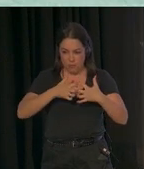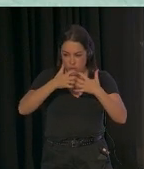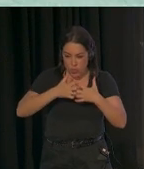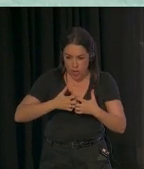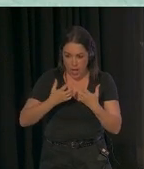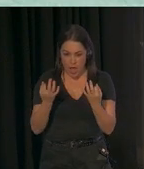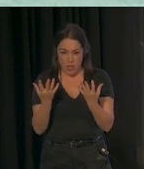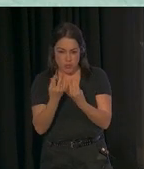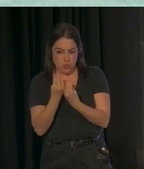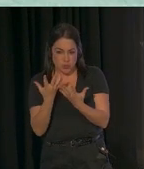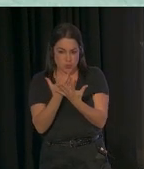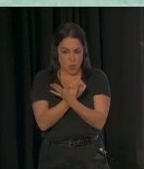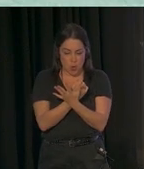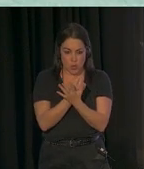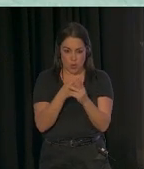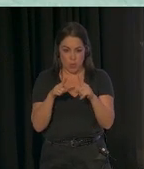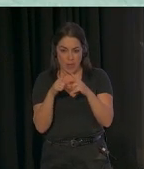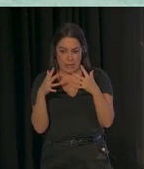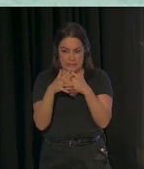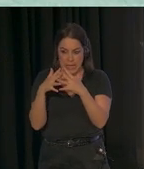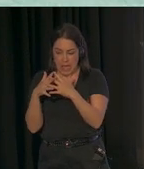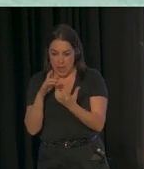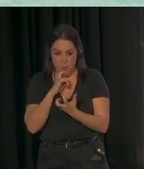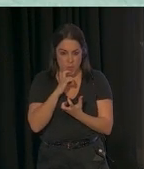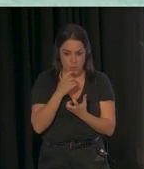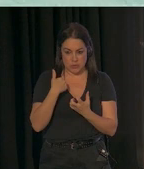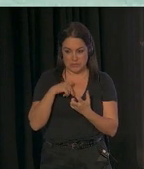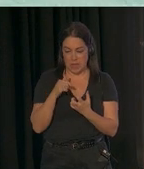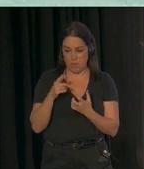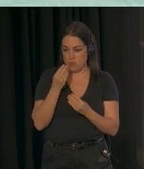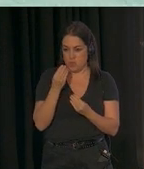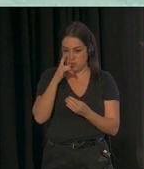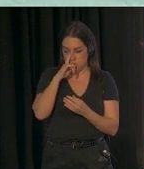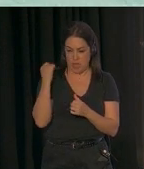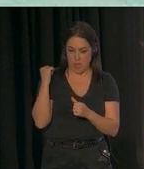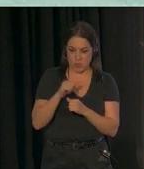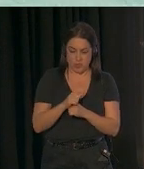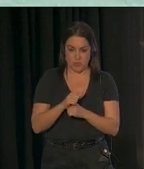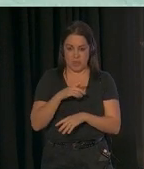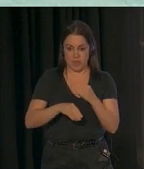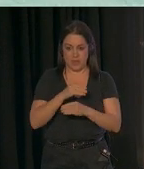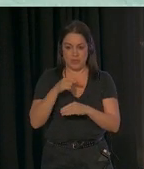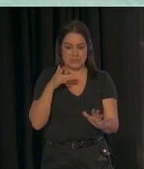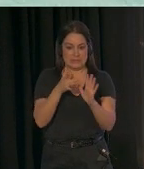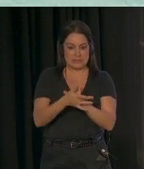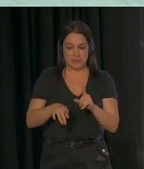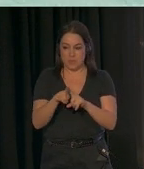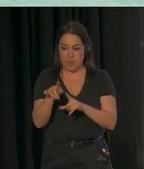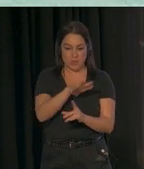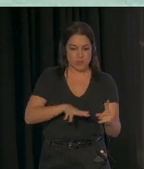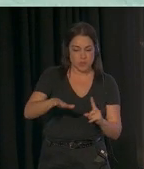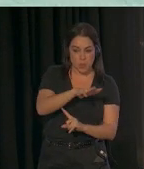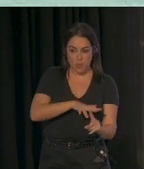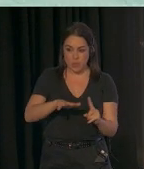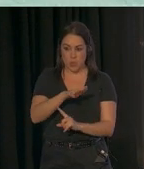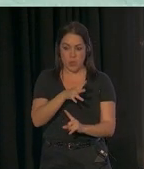Llevamos haciendo esto ya mucho tiempo, como unos 12 años. Y lo que describo aquí es un poco el entorno, la narrativa y cómo